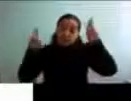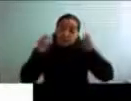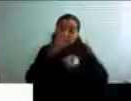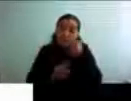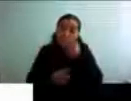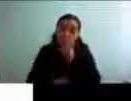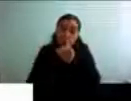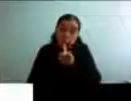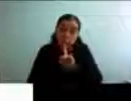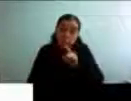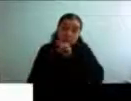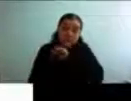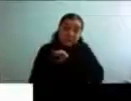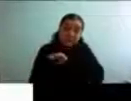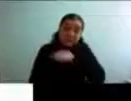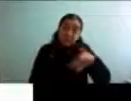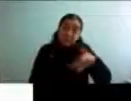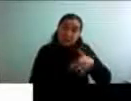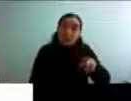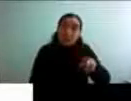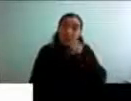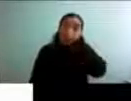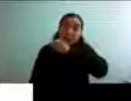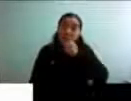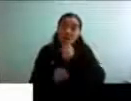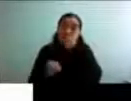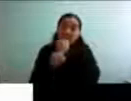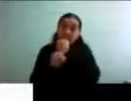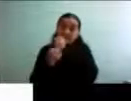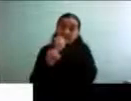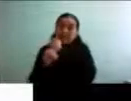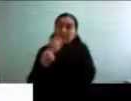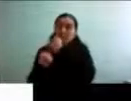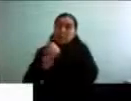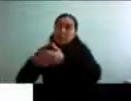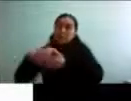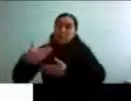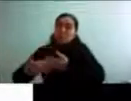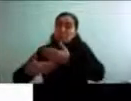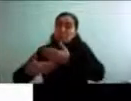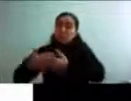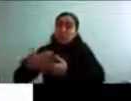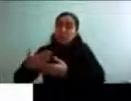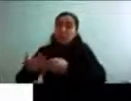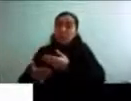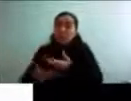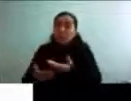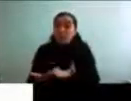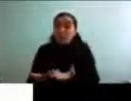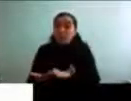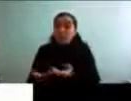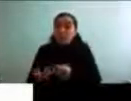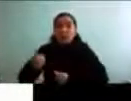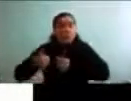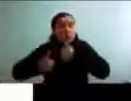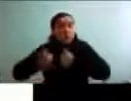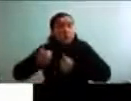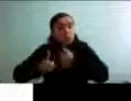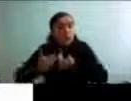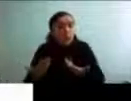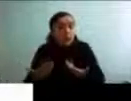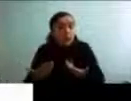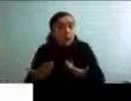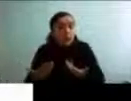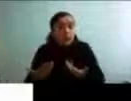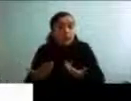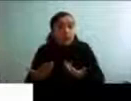Claro, cuando una persona que laboralmente se ha desempeñado y, qué sé yo, un profesional si no se ha preocupado